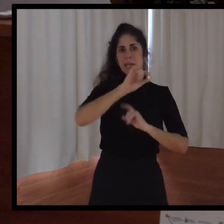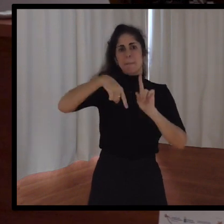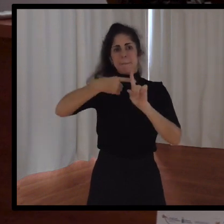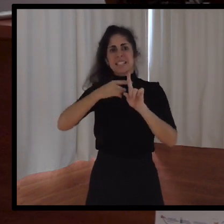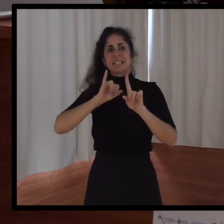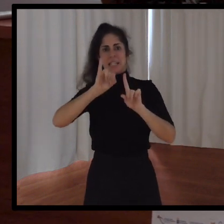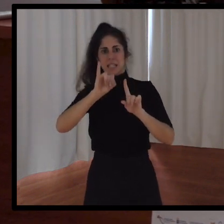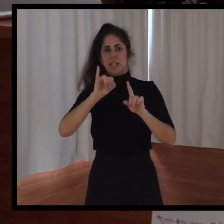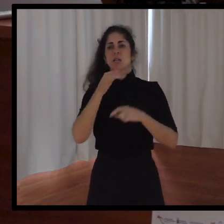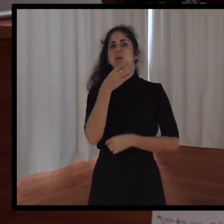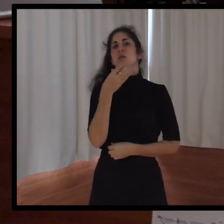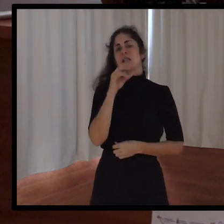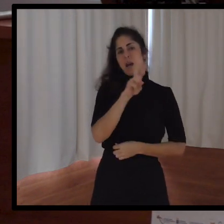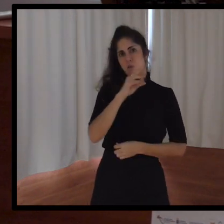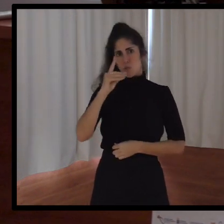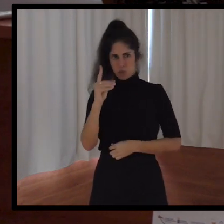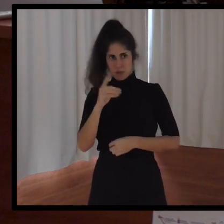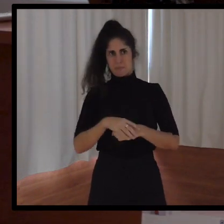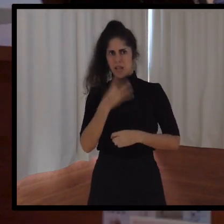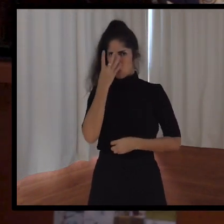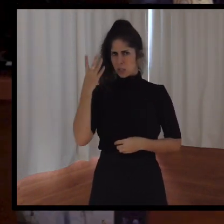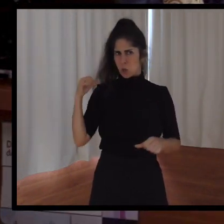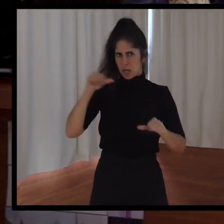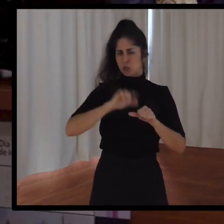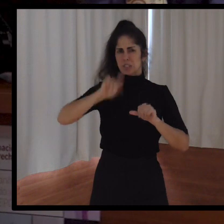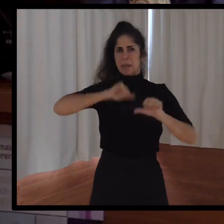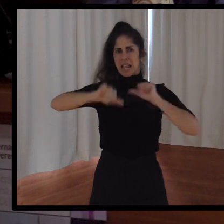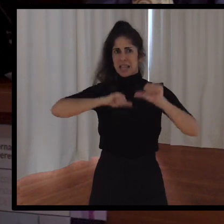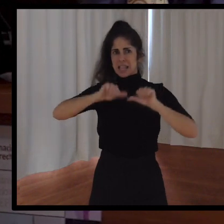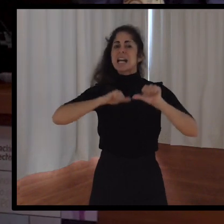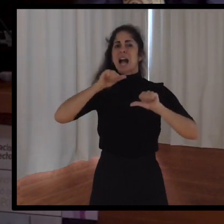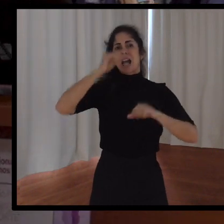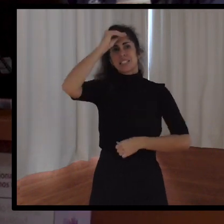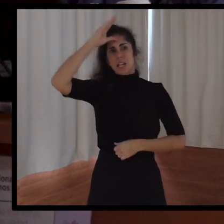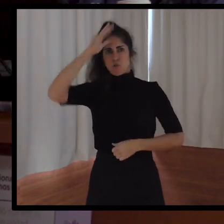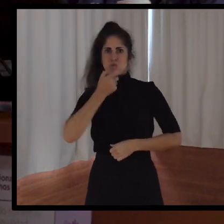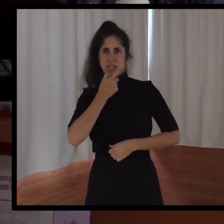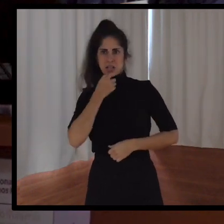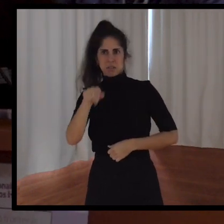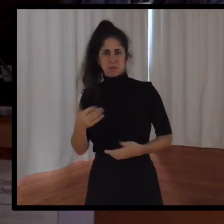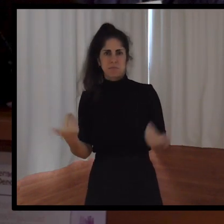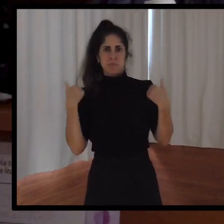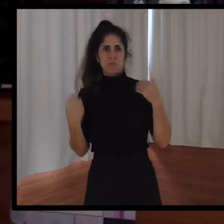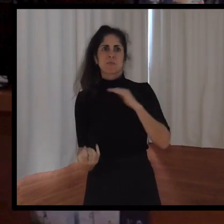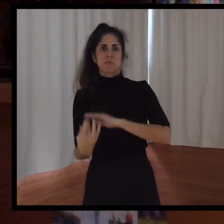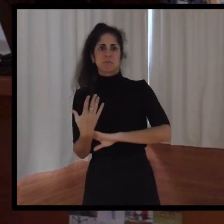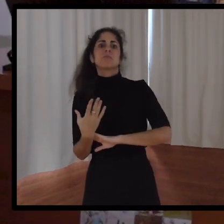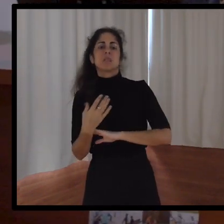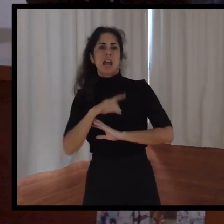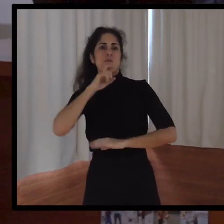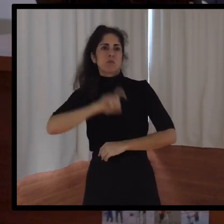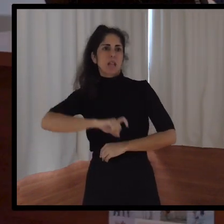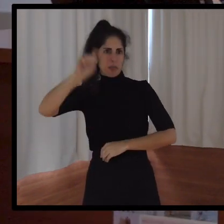participado en cuatro ediciones de la Liga Genuine, que está organizada por la Liga de Fútbol Profesional a través de la Fundación de la Unión Deportiva de Las Palmas.